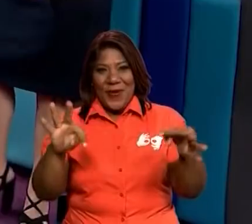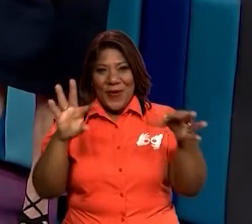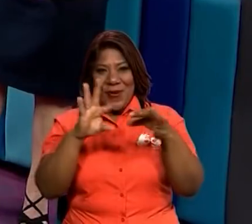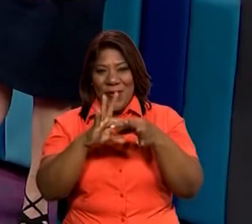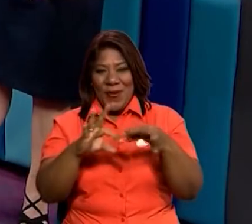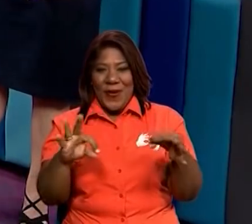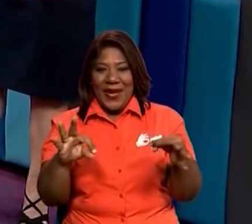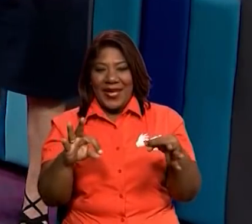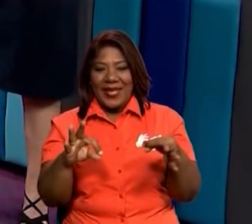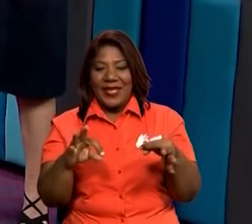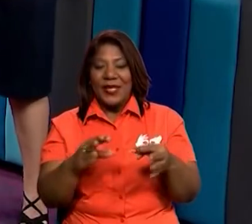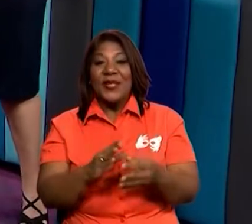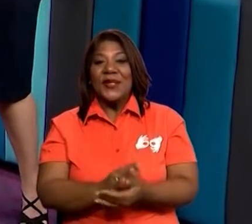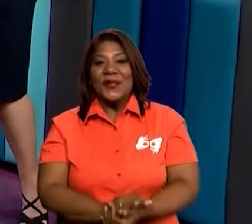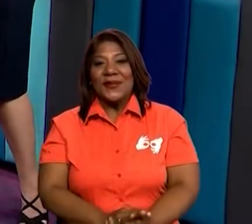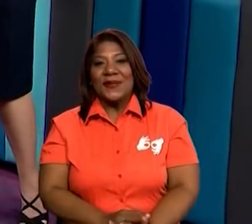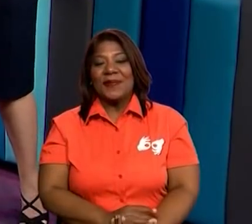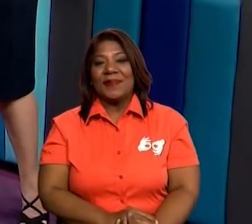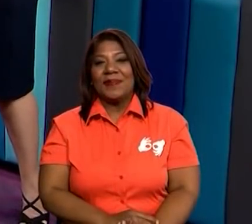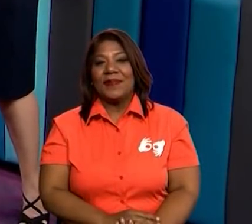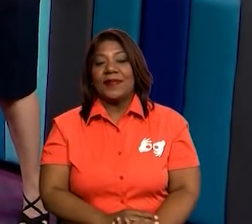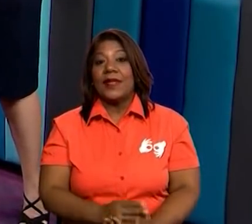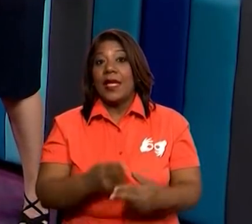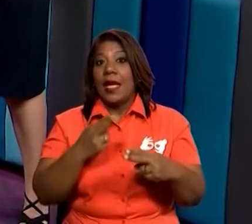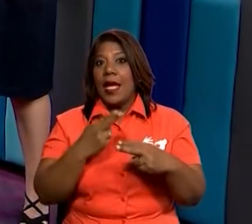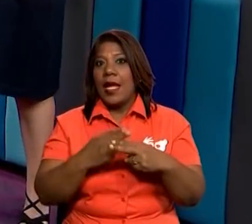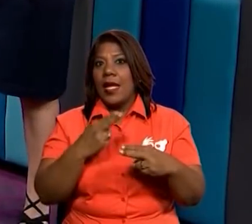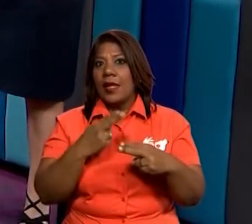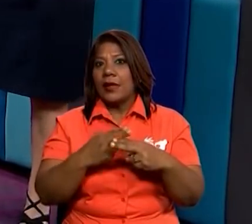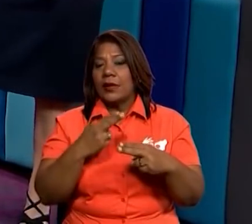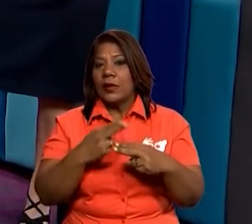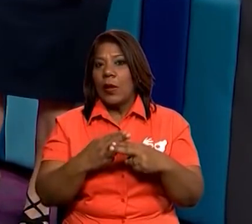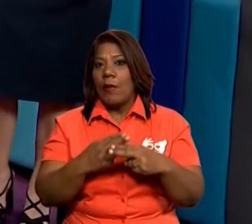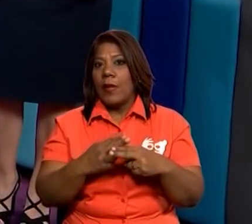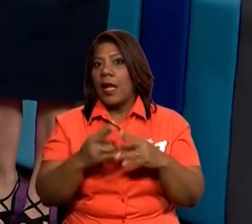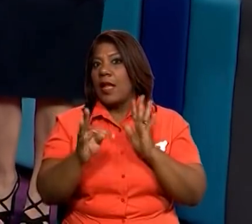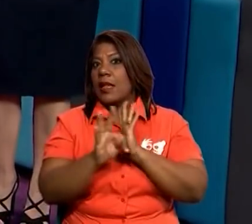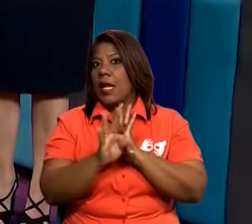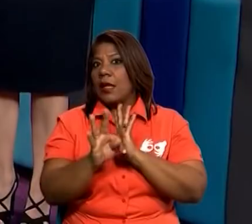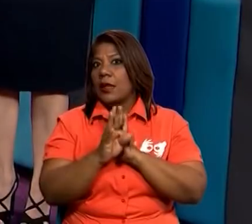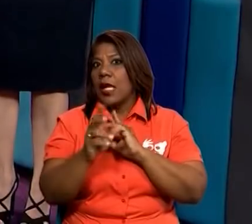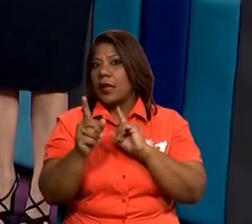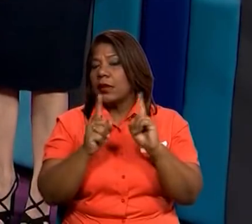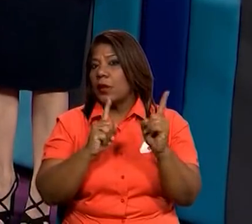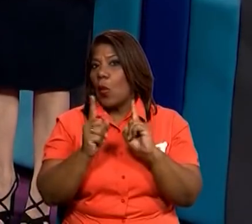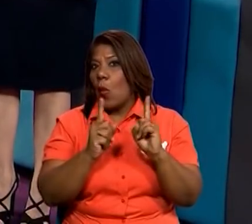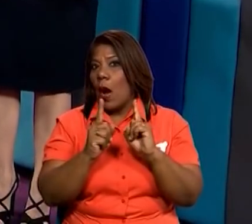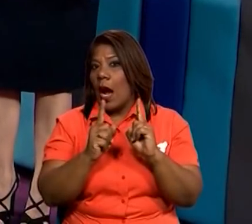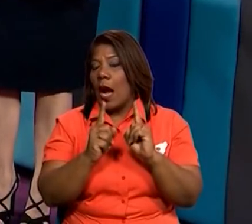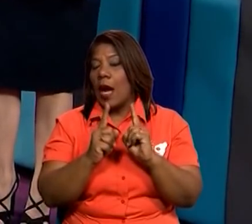cuento. Muy bien. El nombre del texto es... A ver, niños.